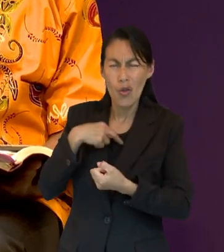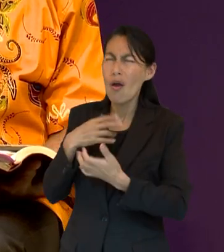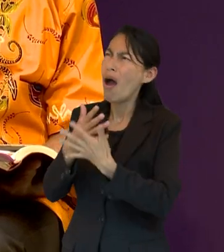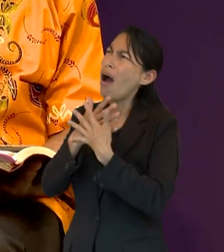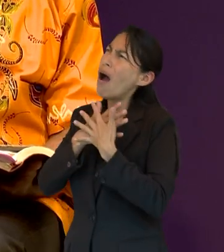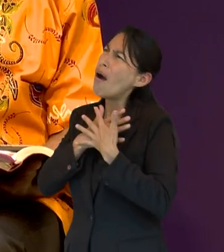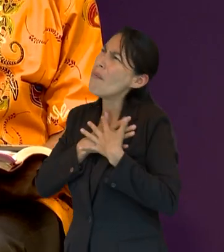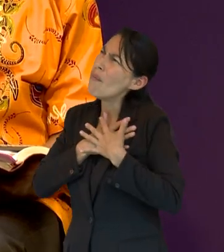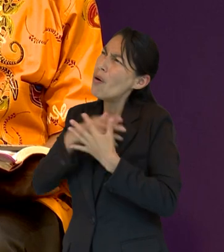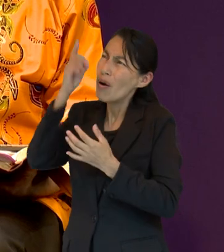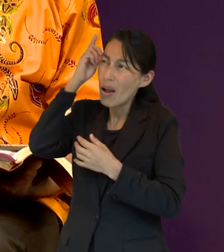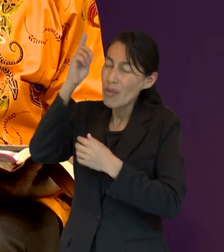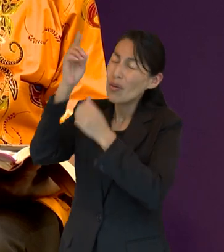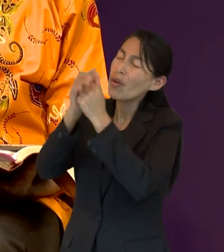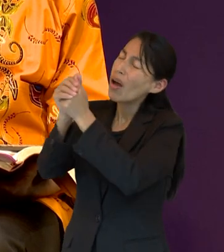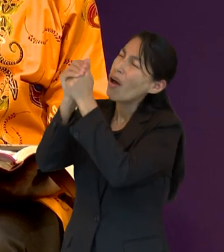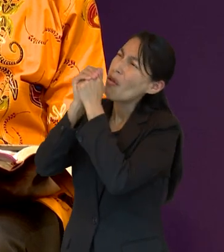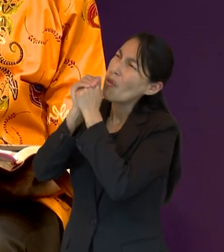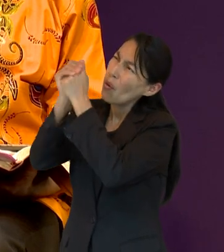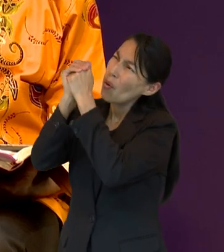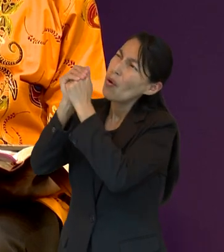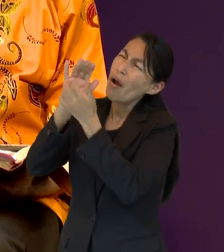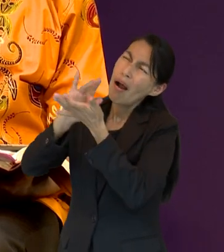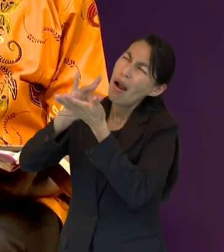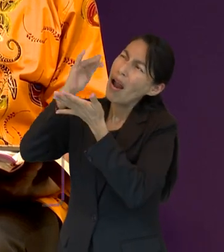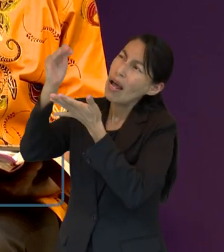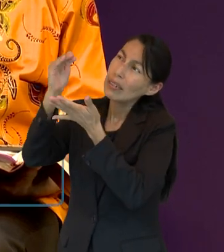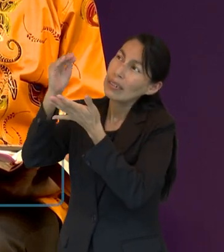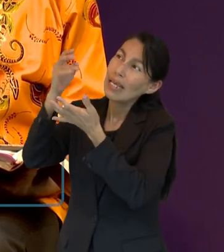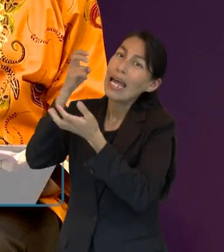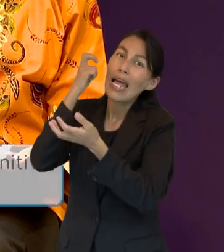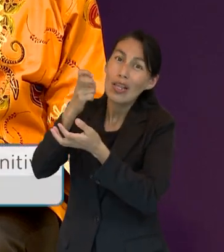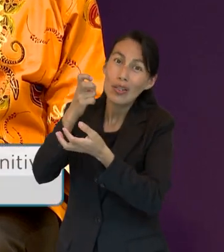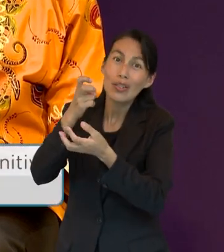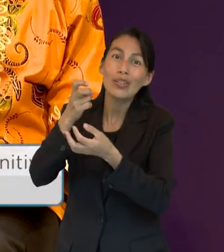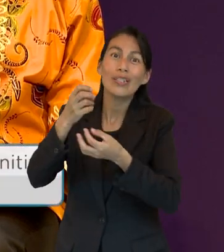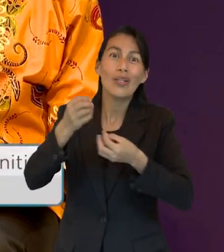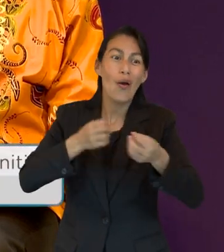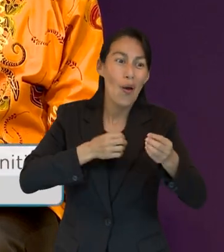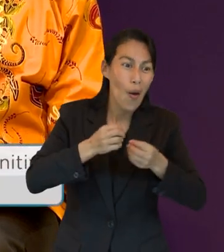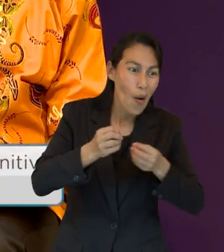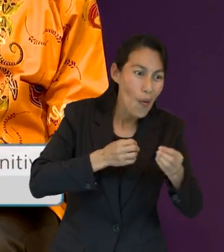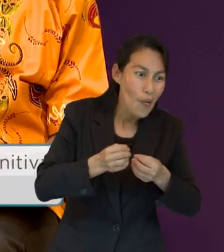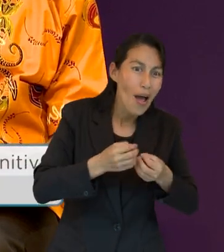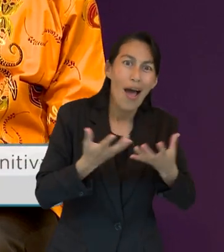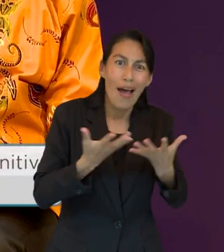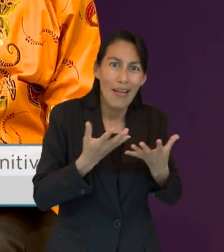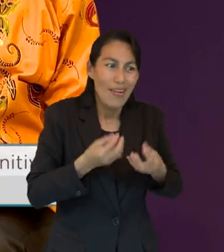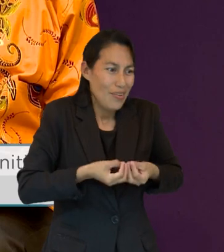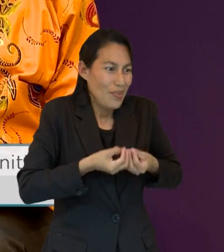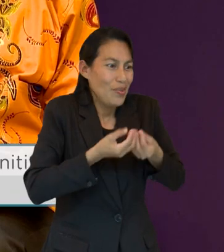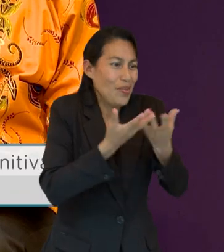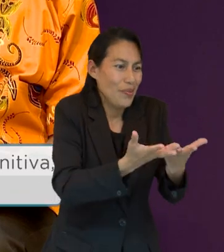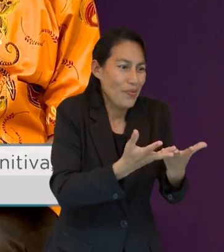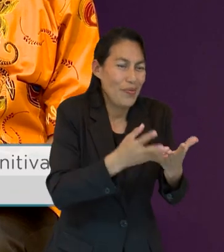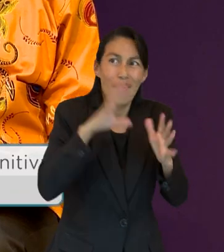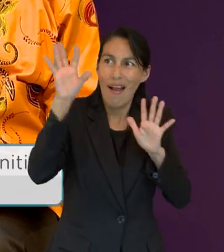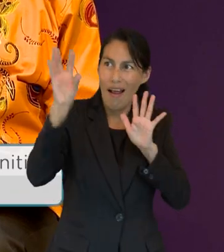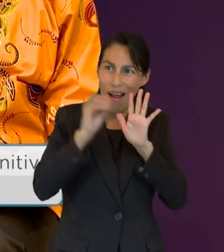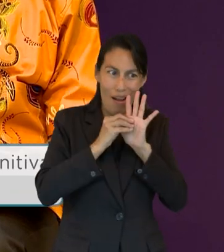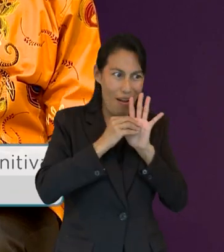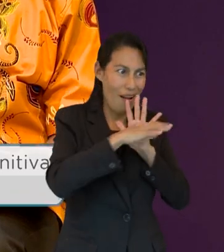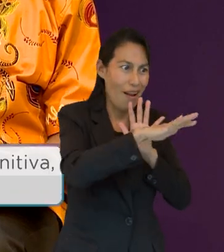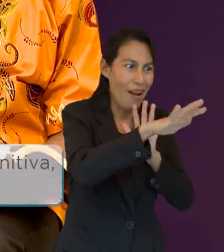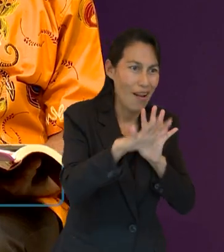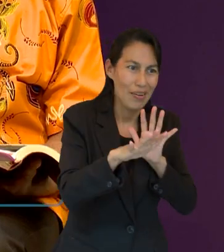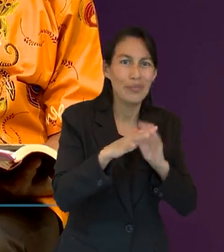sea es el resultado de la adoración verdadera que es una adoración no solo en el cognitivo sino que también va a